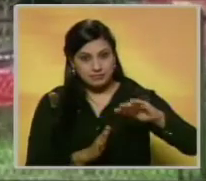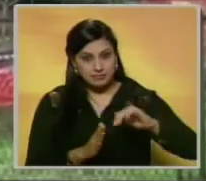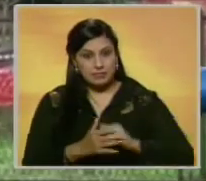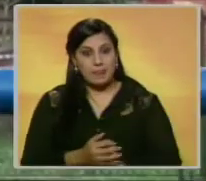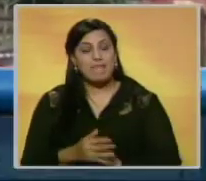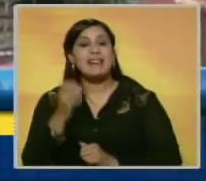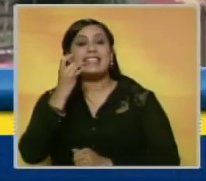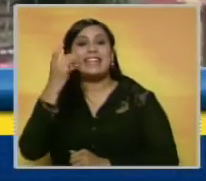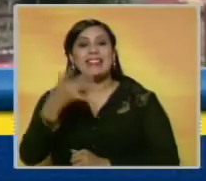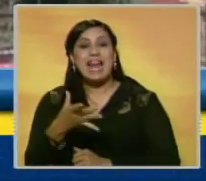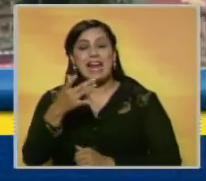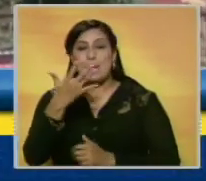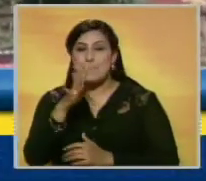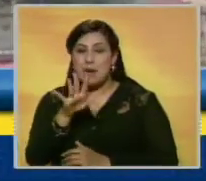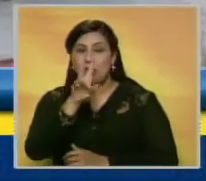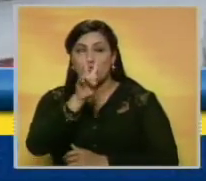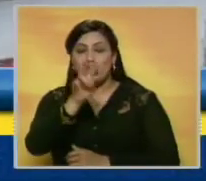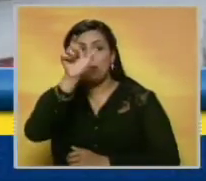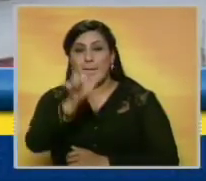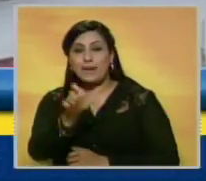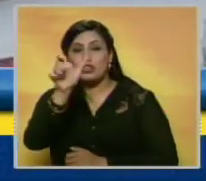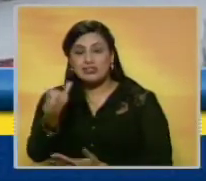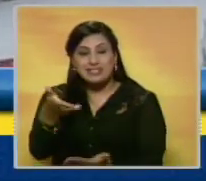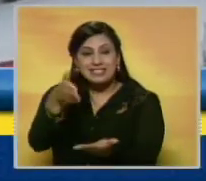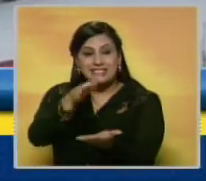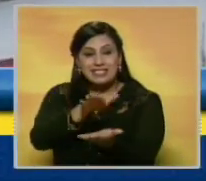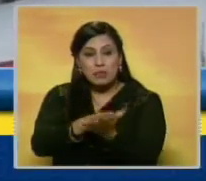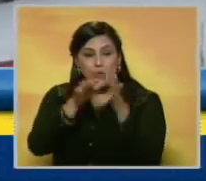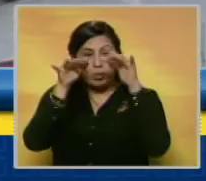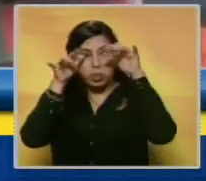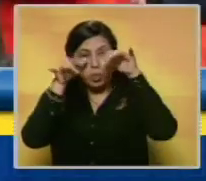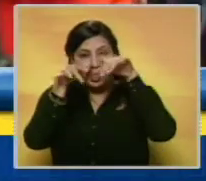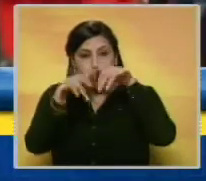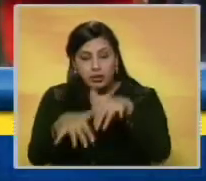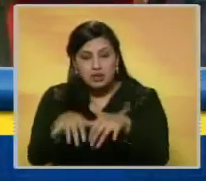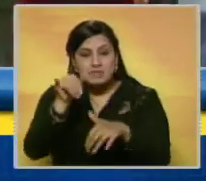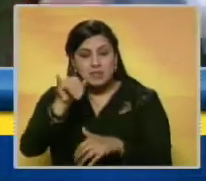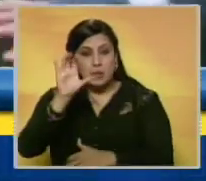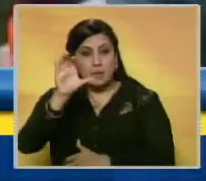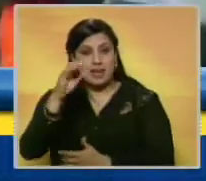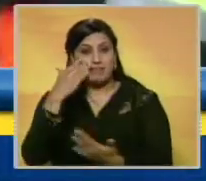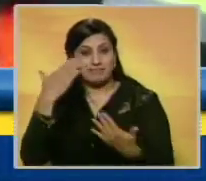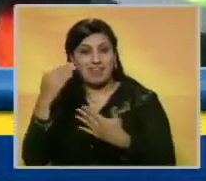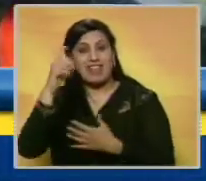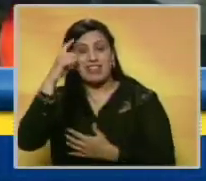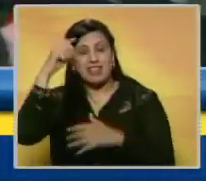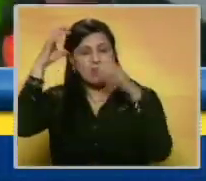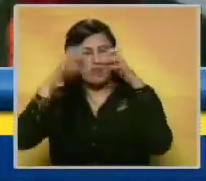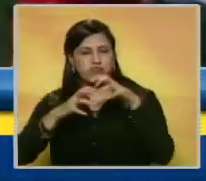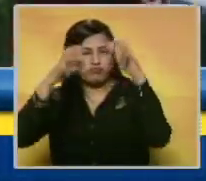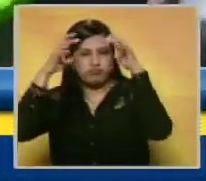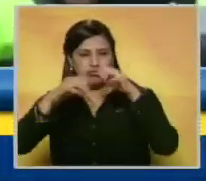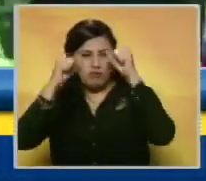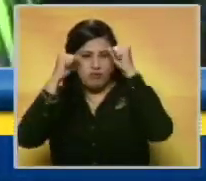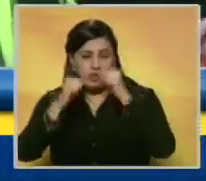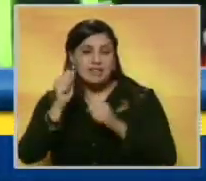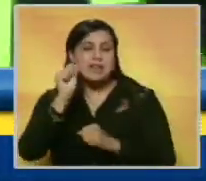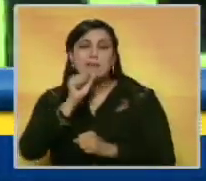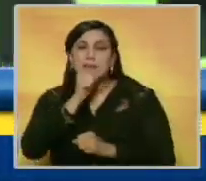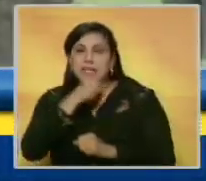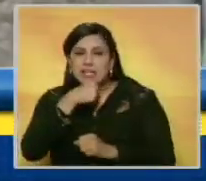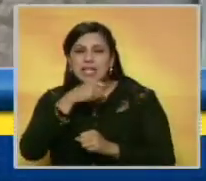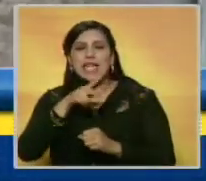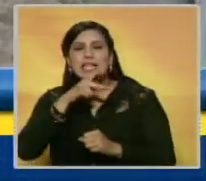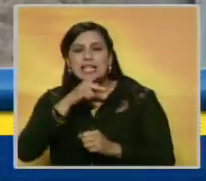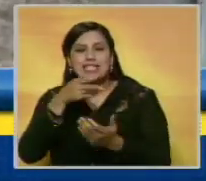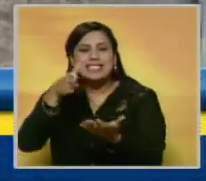En Italia, al menos dos personas murieron en deslaves al norte de ese país tras días de lluvias torrenciales. Un anciano y su nieta